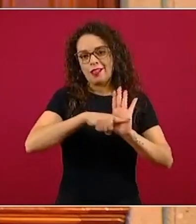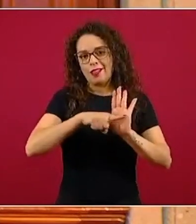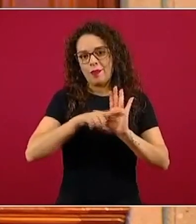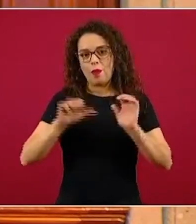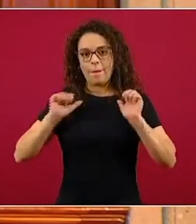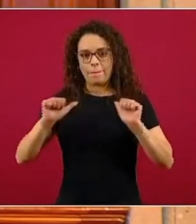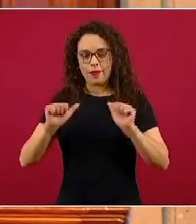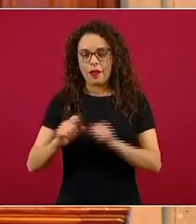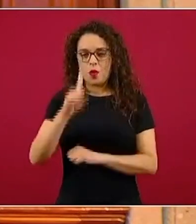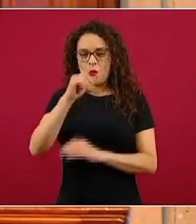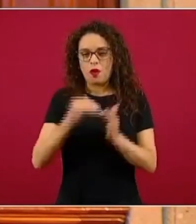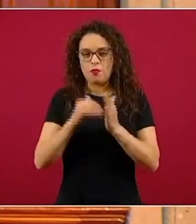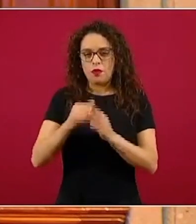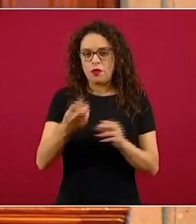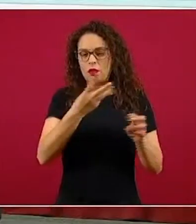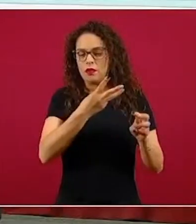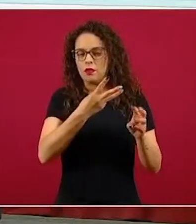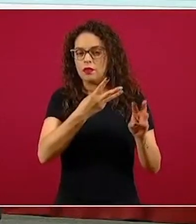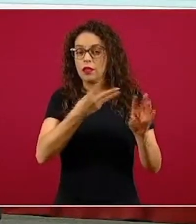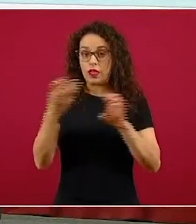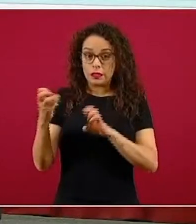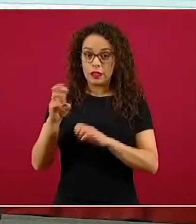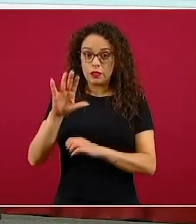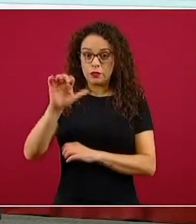356 mil porcentaje de positividad.